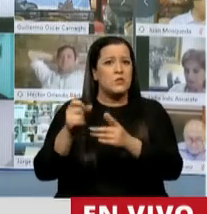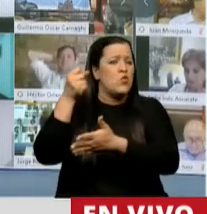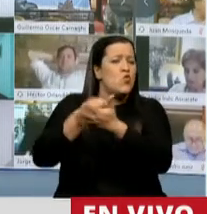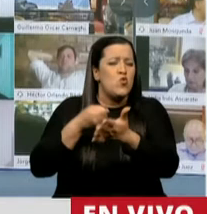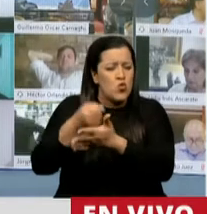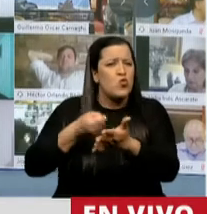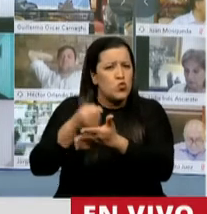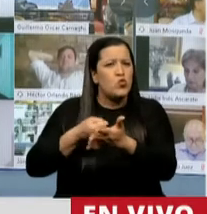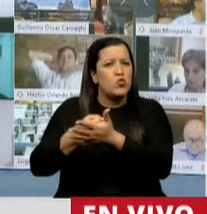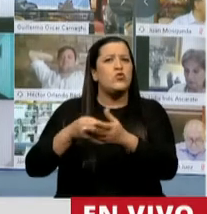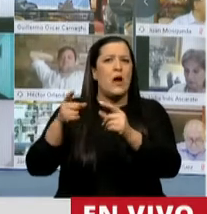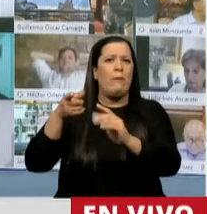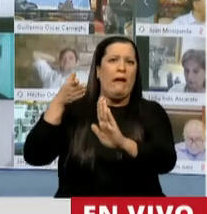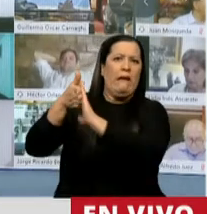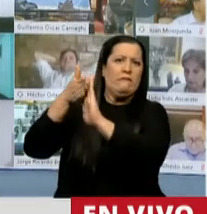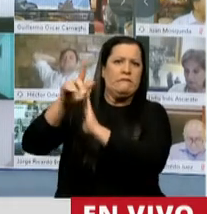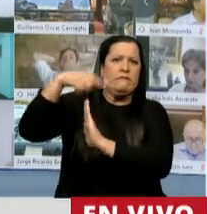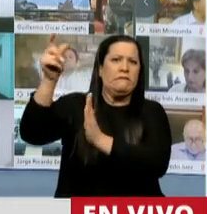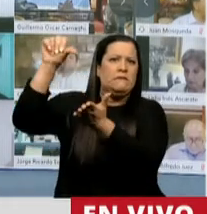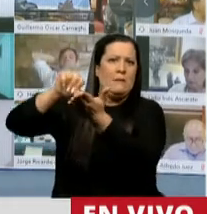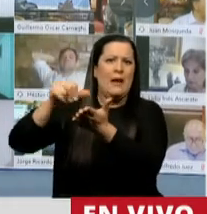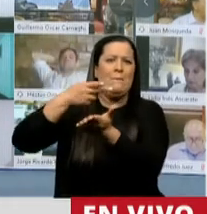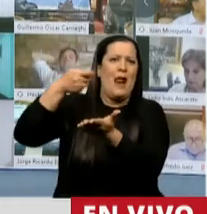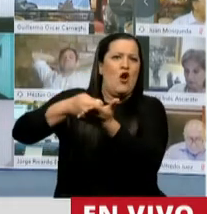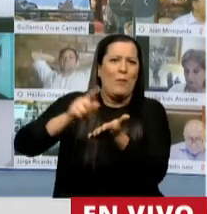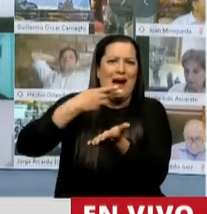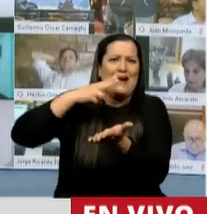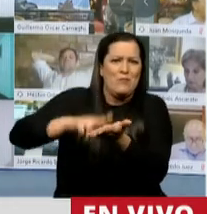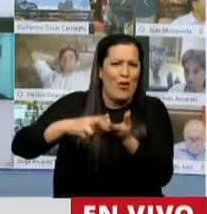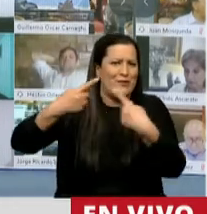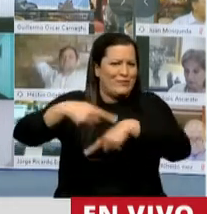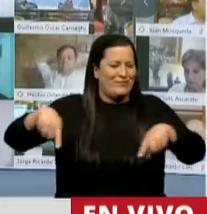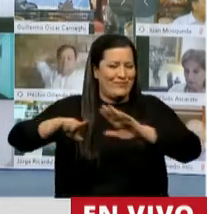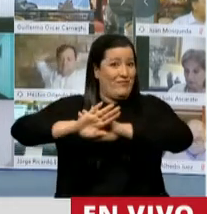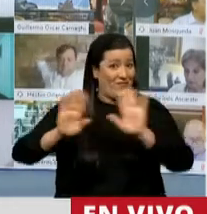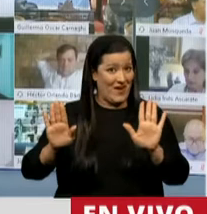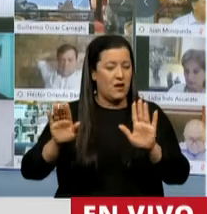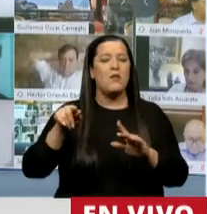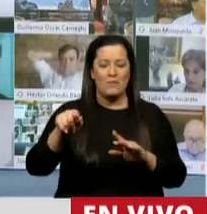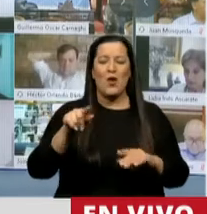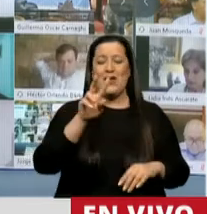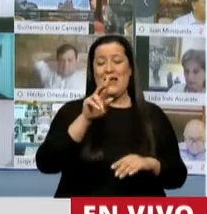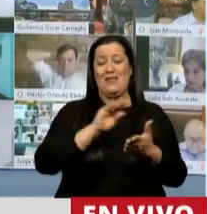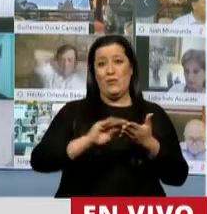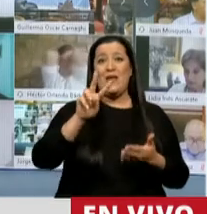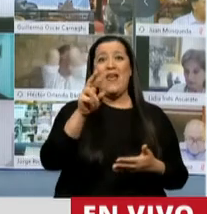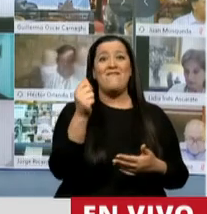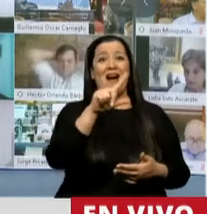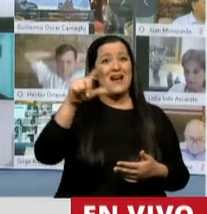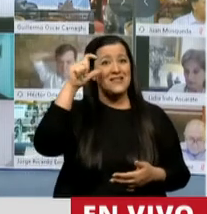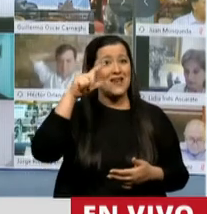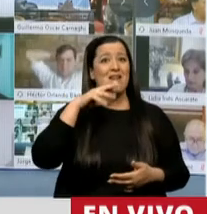contra la evasión fiscal, que como ha dicho la diputada Vallejo es un gran